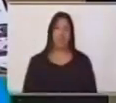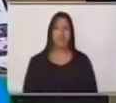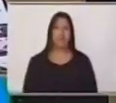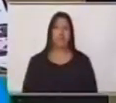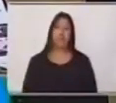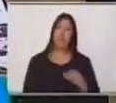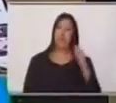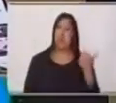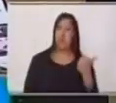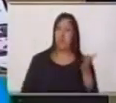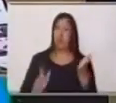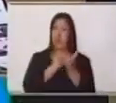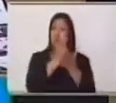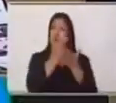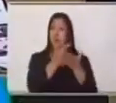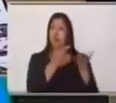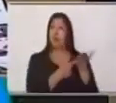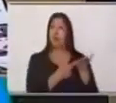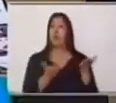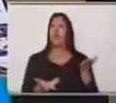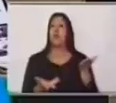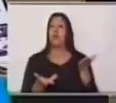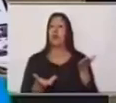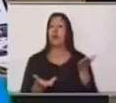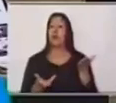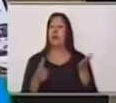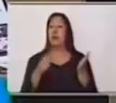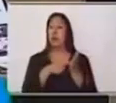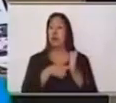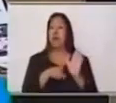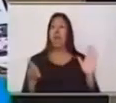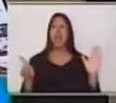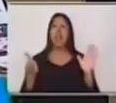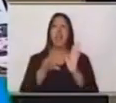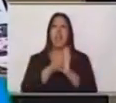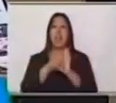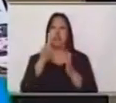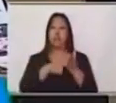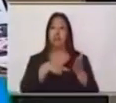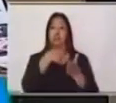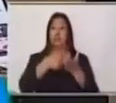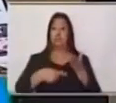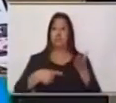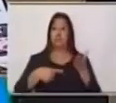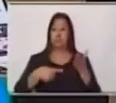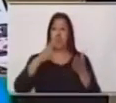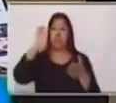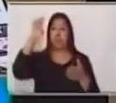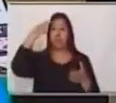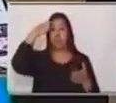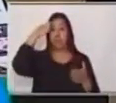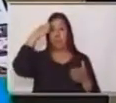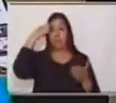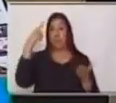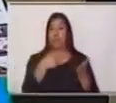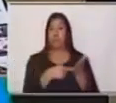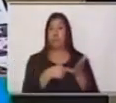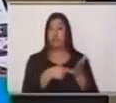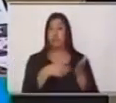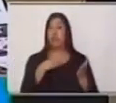De este lado, tengo la ley de electoral y de partidos políticos. ¿Qué opinas? ¿Tendrá lenguaje literario?